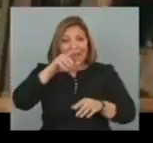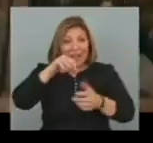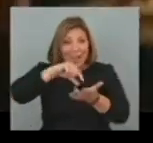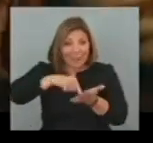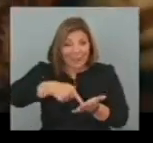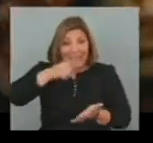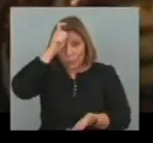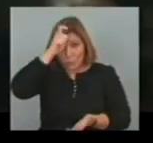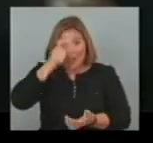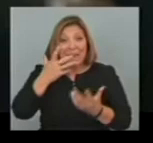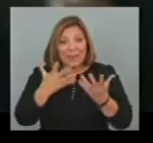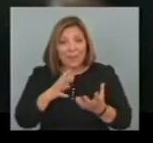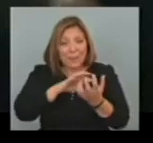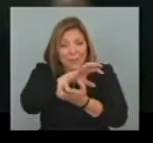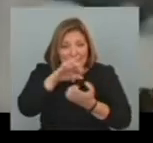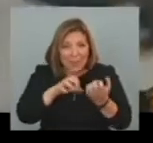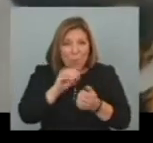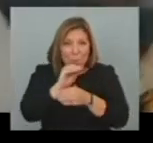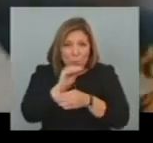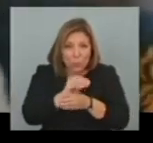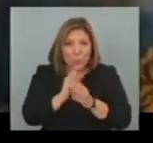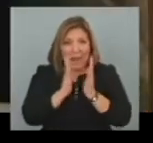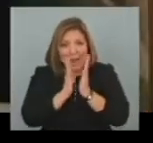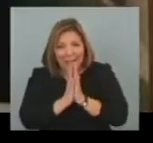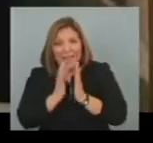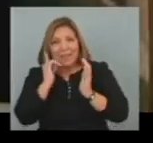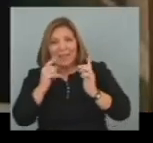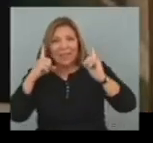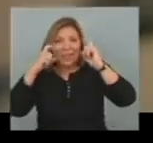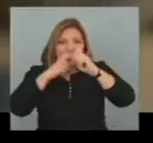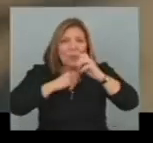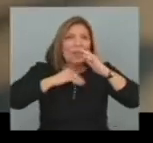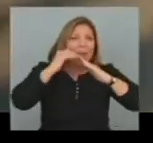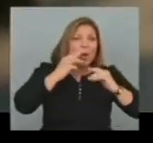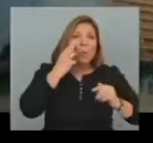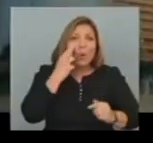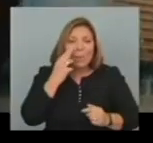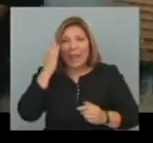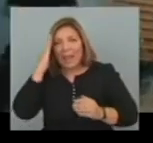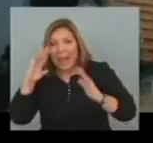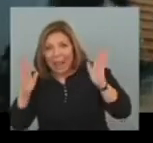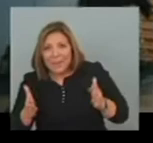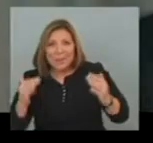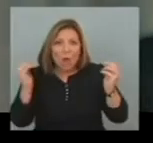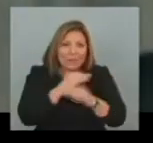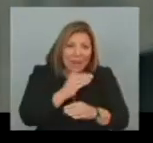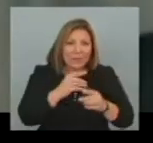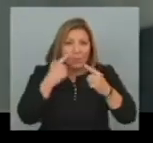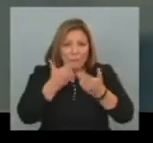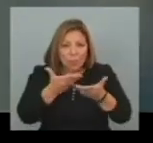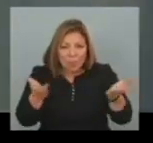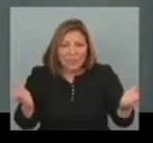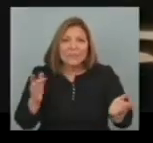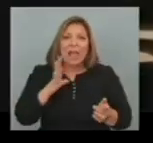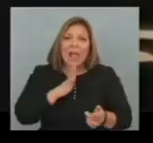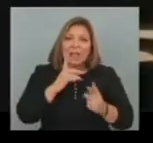por quinta vez Con una mezcla De cultura Religión Dificultades para construir Y problemas De alojamiento Y tráfico Una victoria otomana Tendría